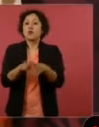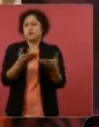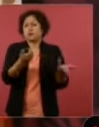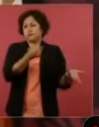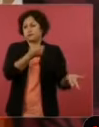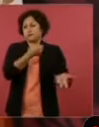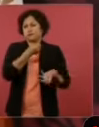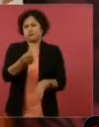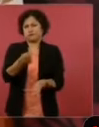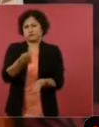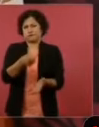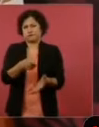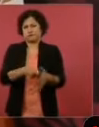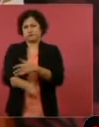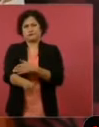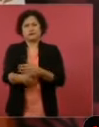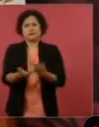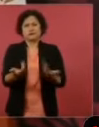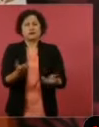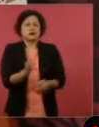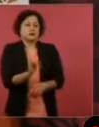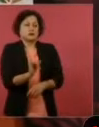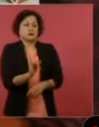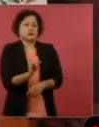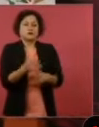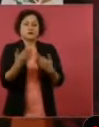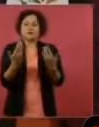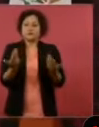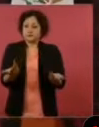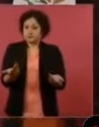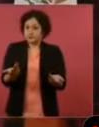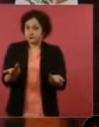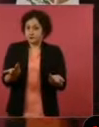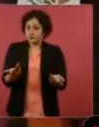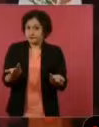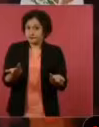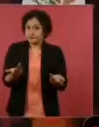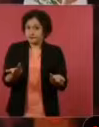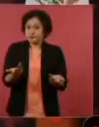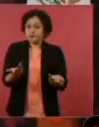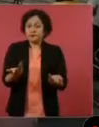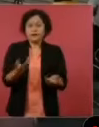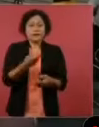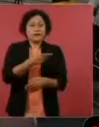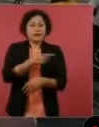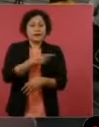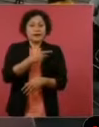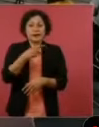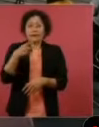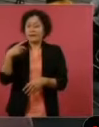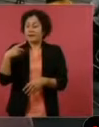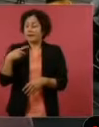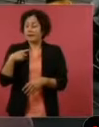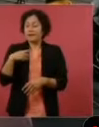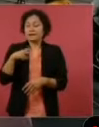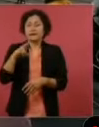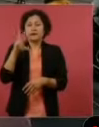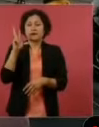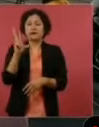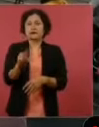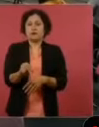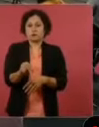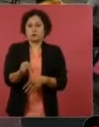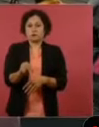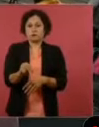Entonces, no debe de haber compra de lealtades.